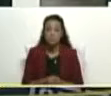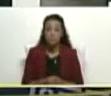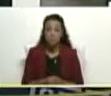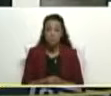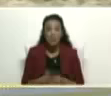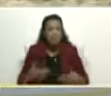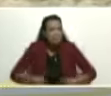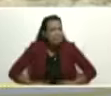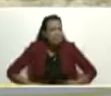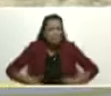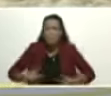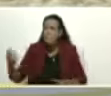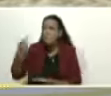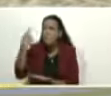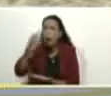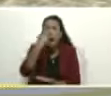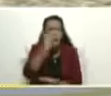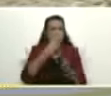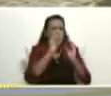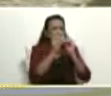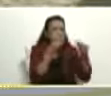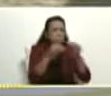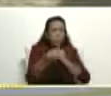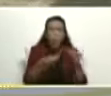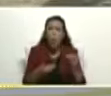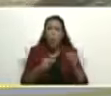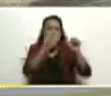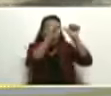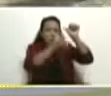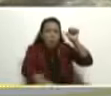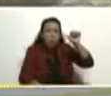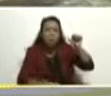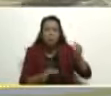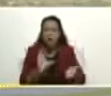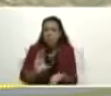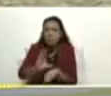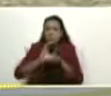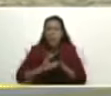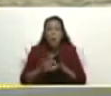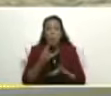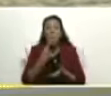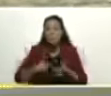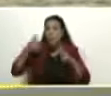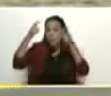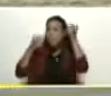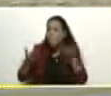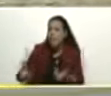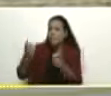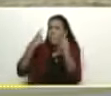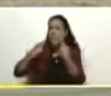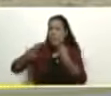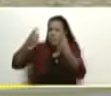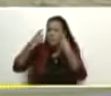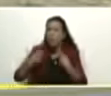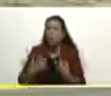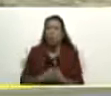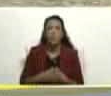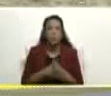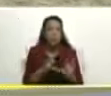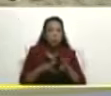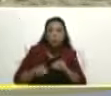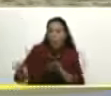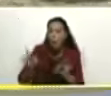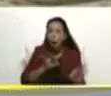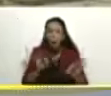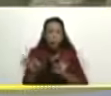pariendo recursos con la logística como me enseñó el Comandante Chávez la logística sobre el terreno